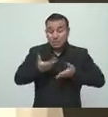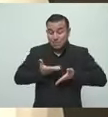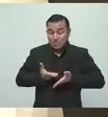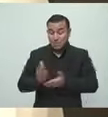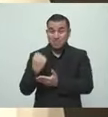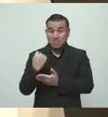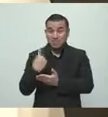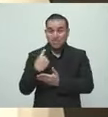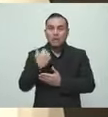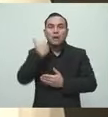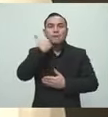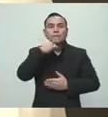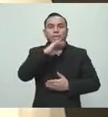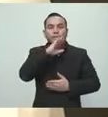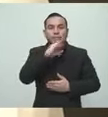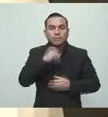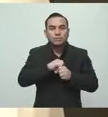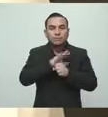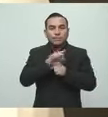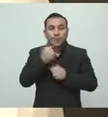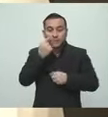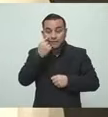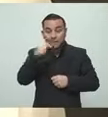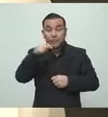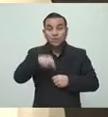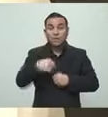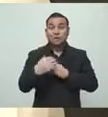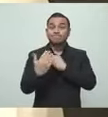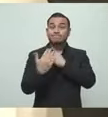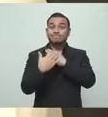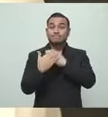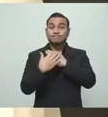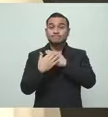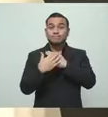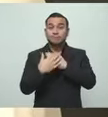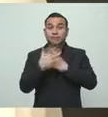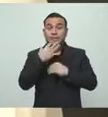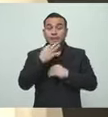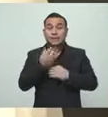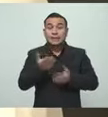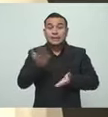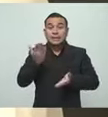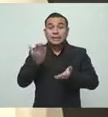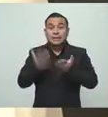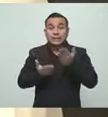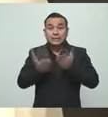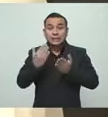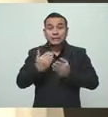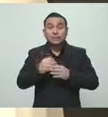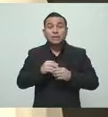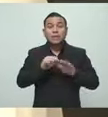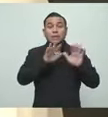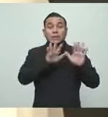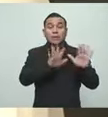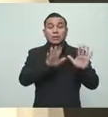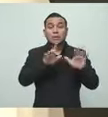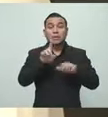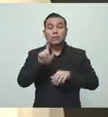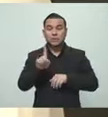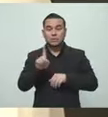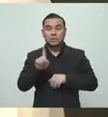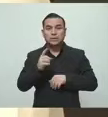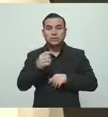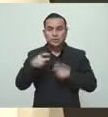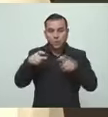Y ahora, pues, recibo la noticia, estando acá, que tenemos una paciente sospechosa que falleció de 11 años. Entonces,